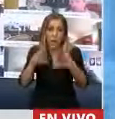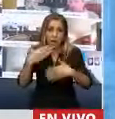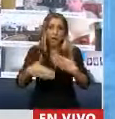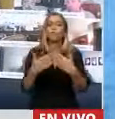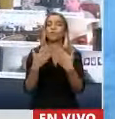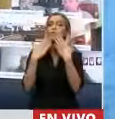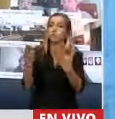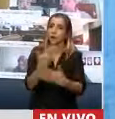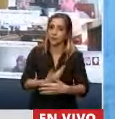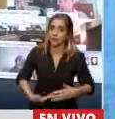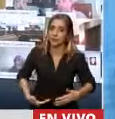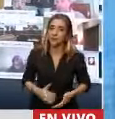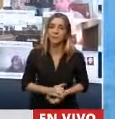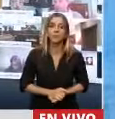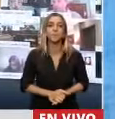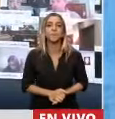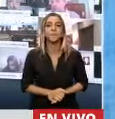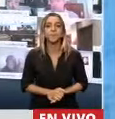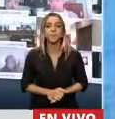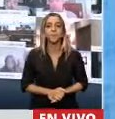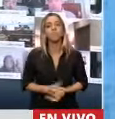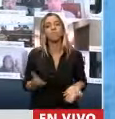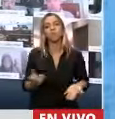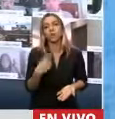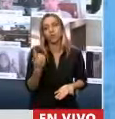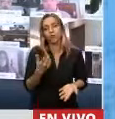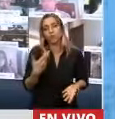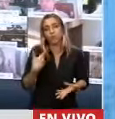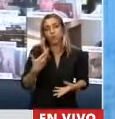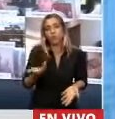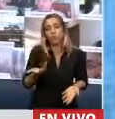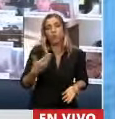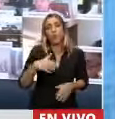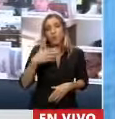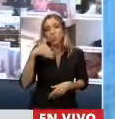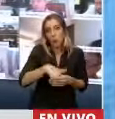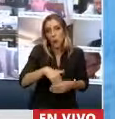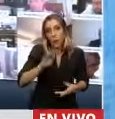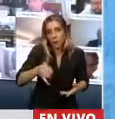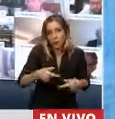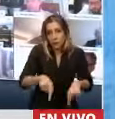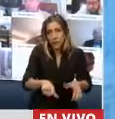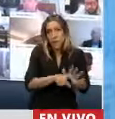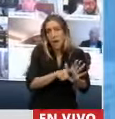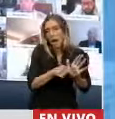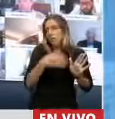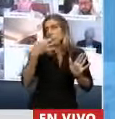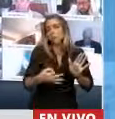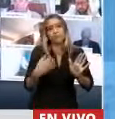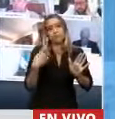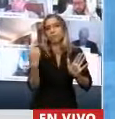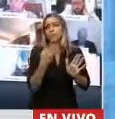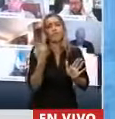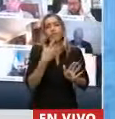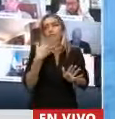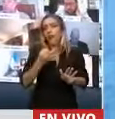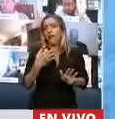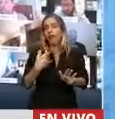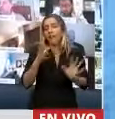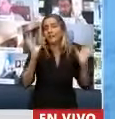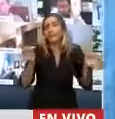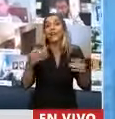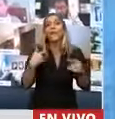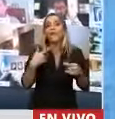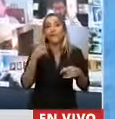día votamos esta ley que mantuvo prácticamente despiertos a todos los fonaudiólogos